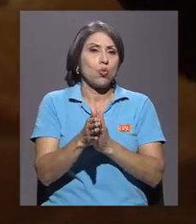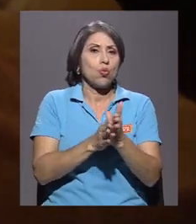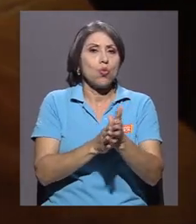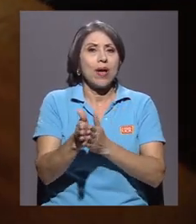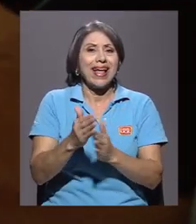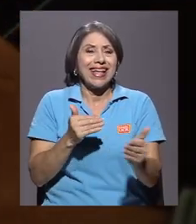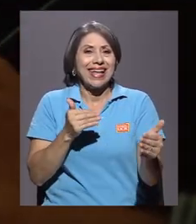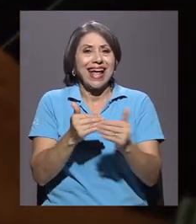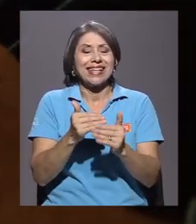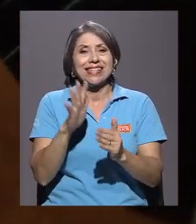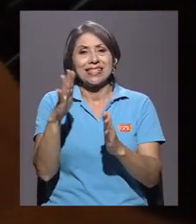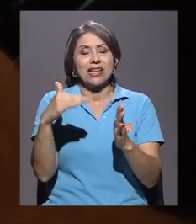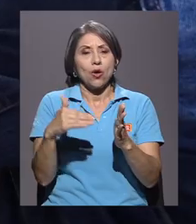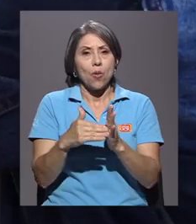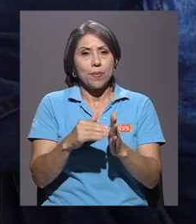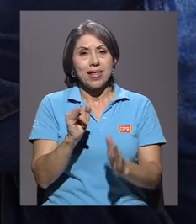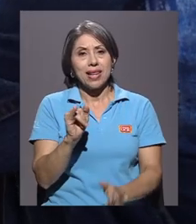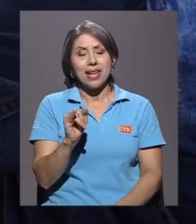casi 5.000 ítems.